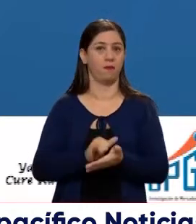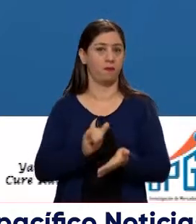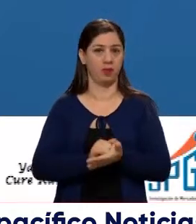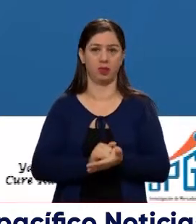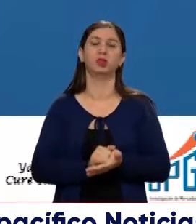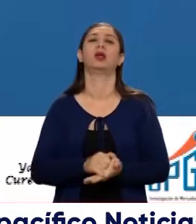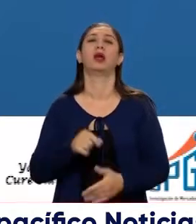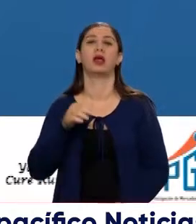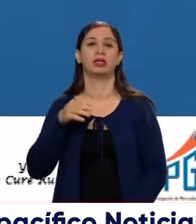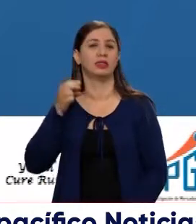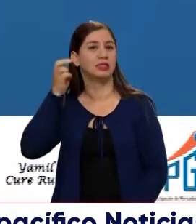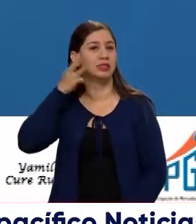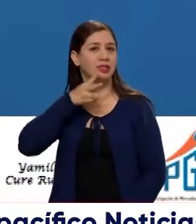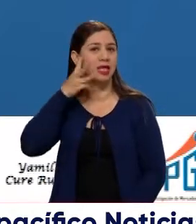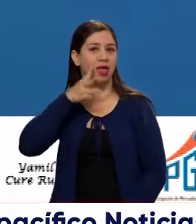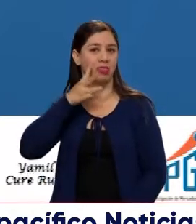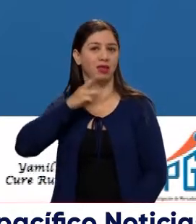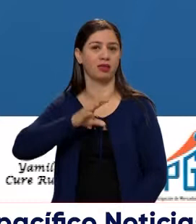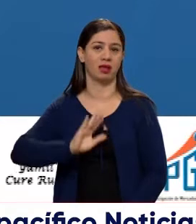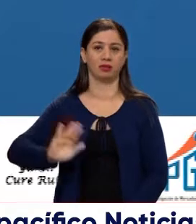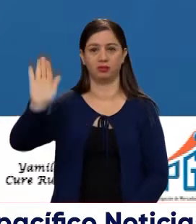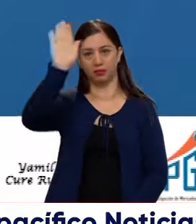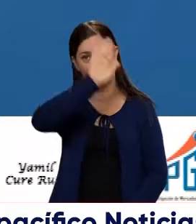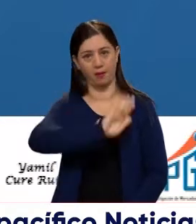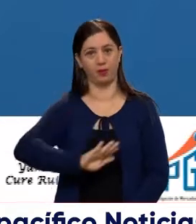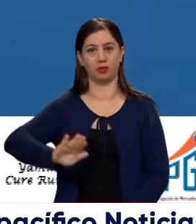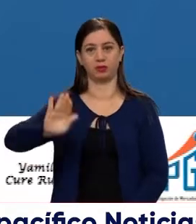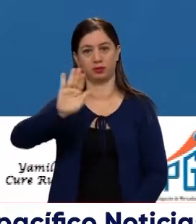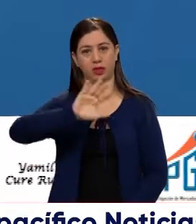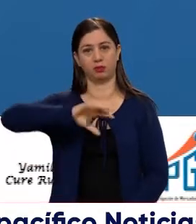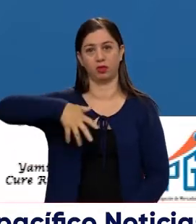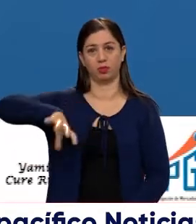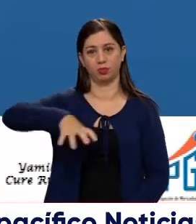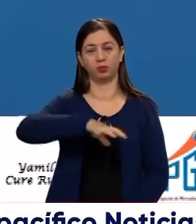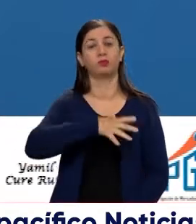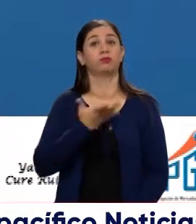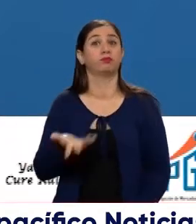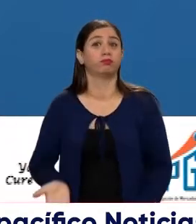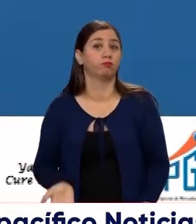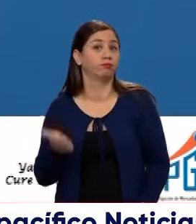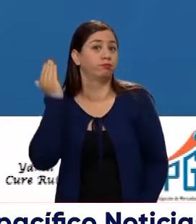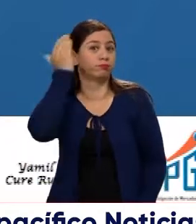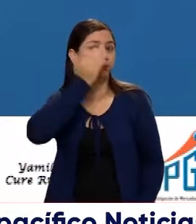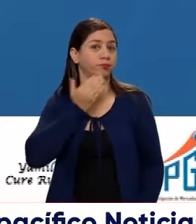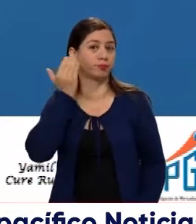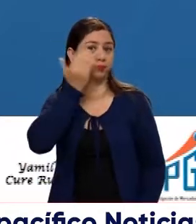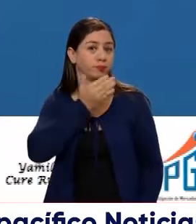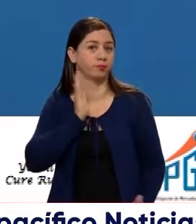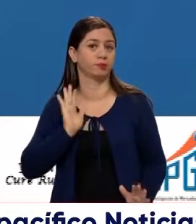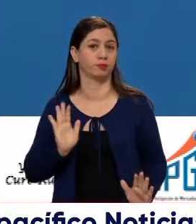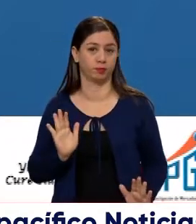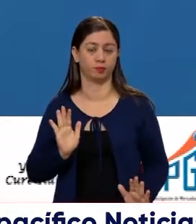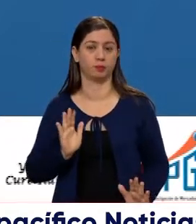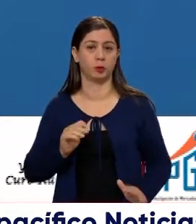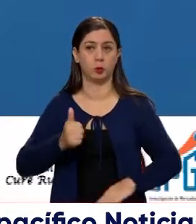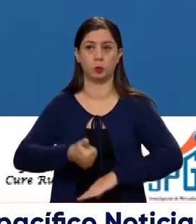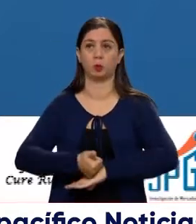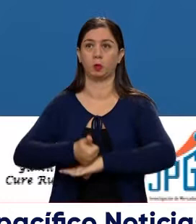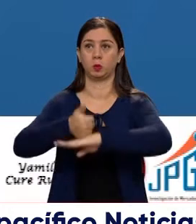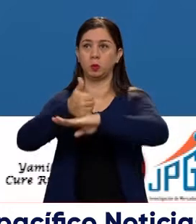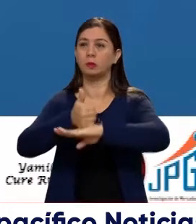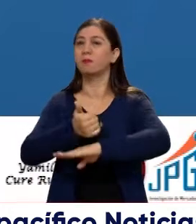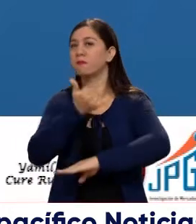de los santanderes. Entonces, ahí pues tocaría revisar ya con las autoridades